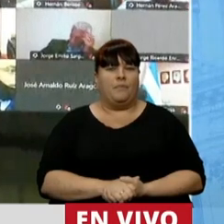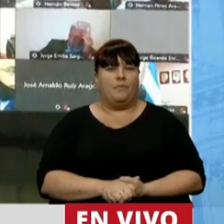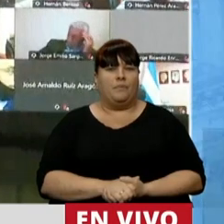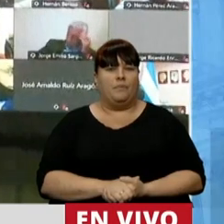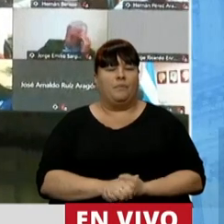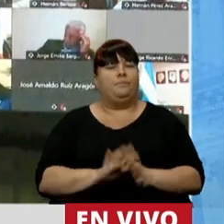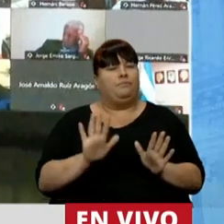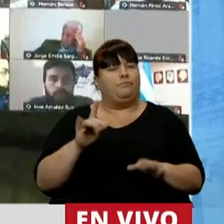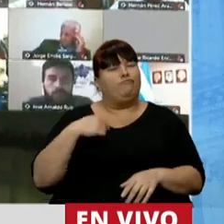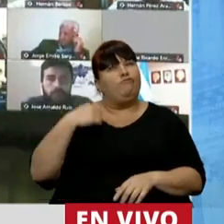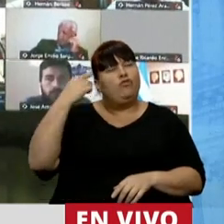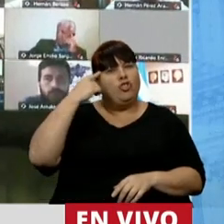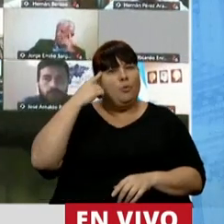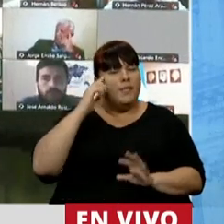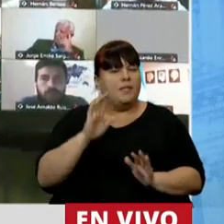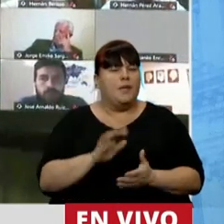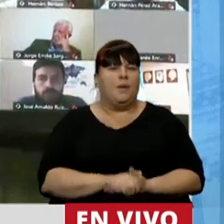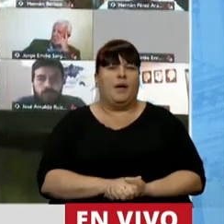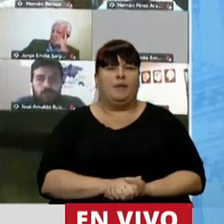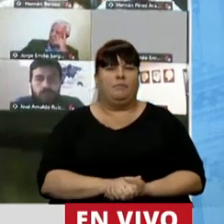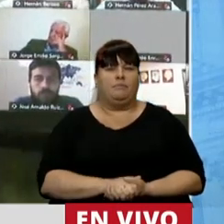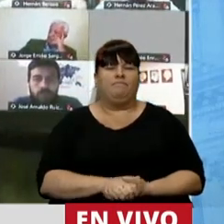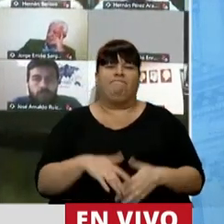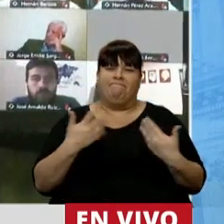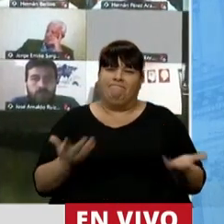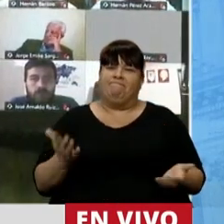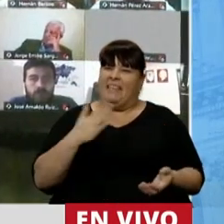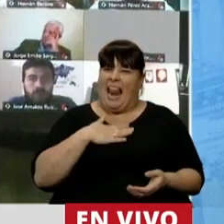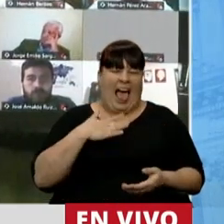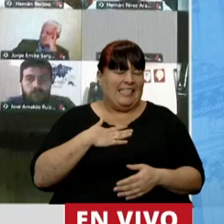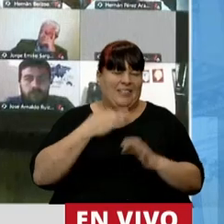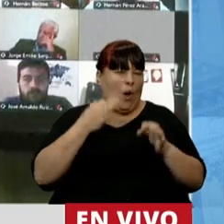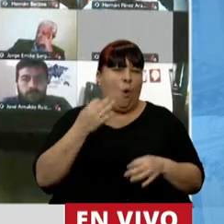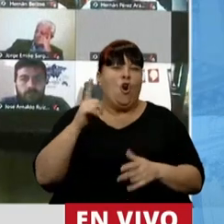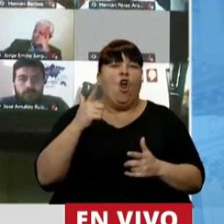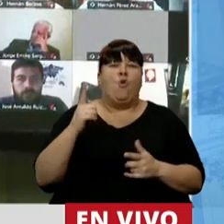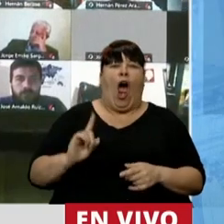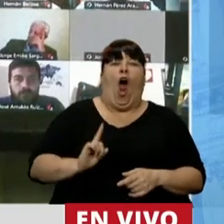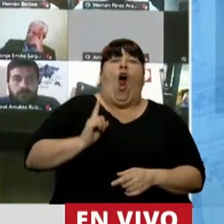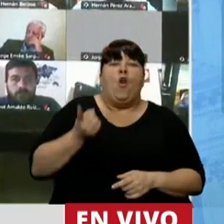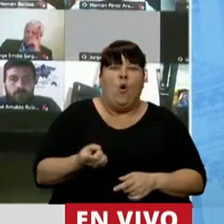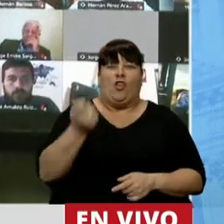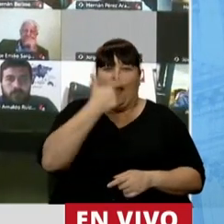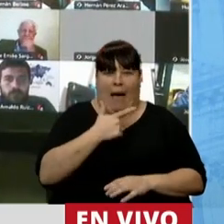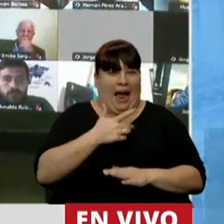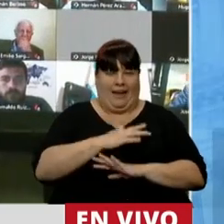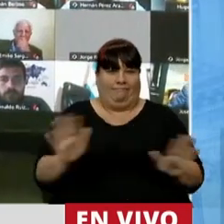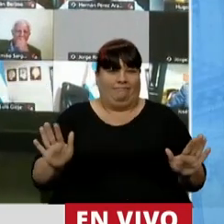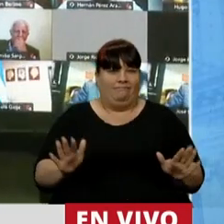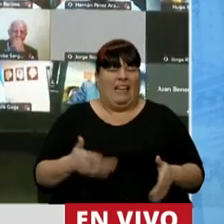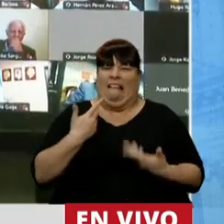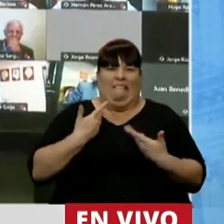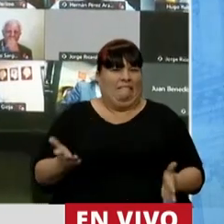Y pensaba, presidente, qué triste debe ser no tener orgullo de Mauricio Macri,